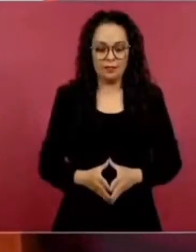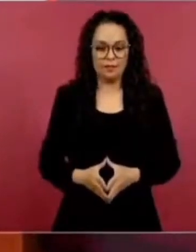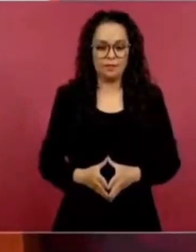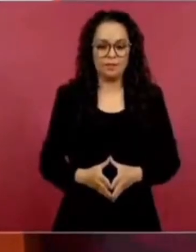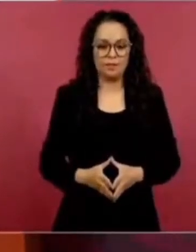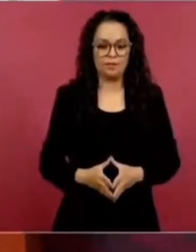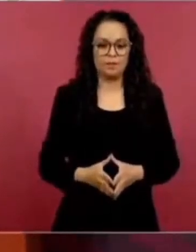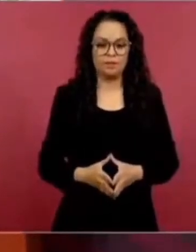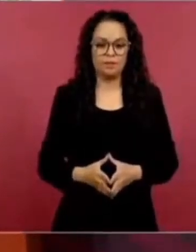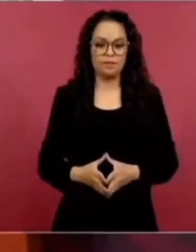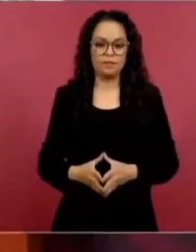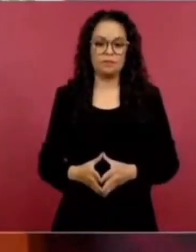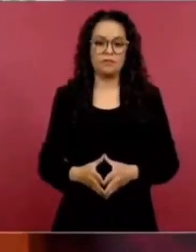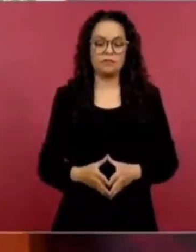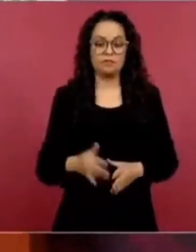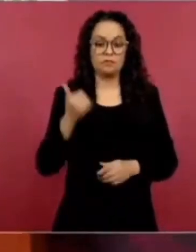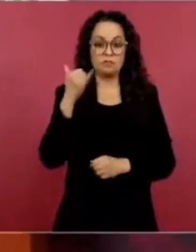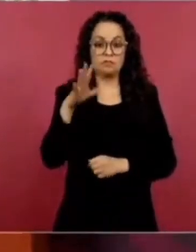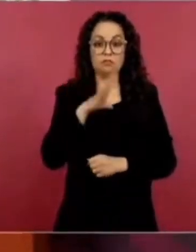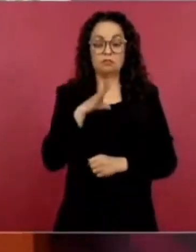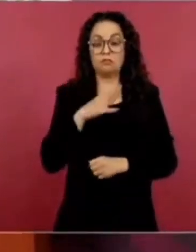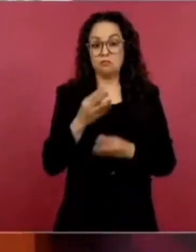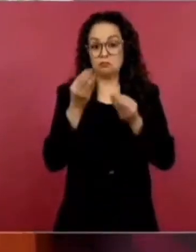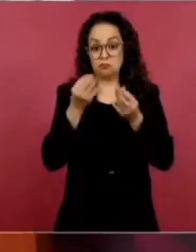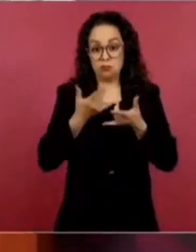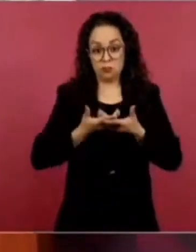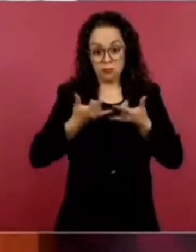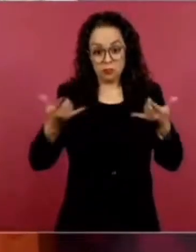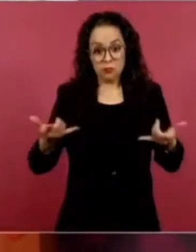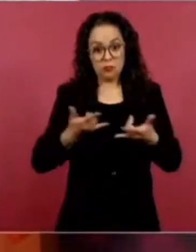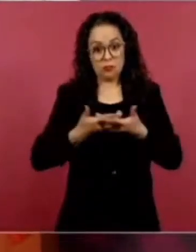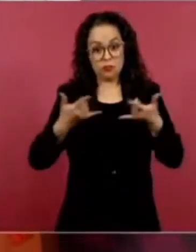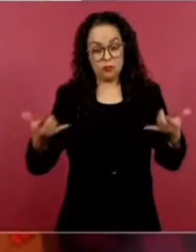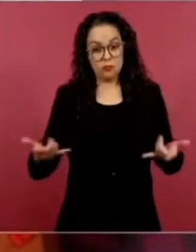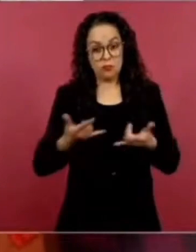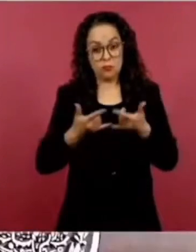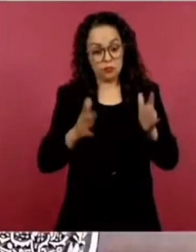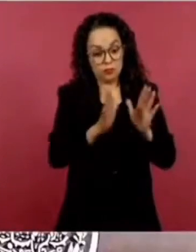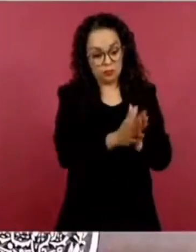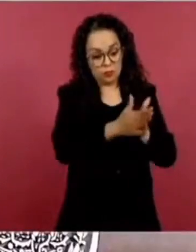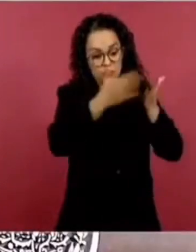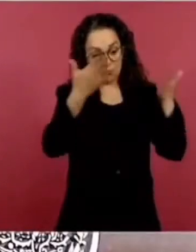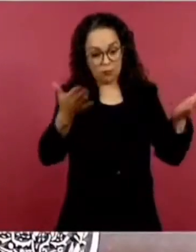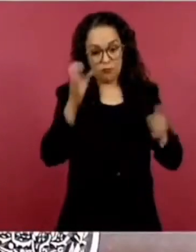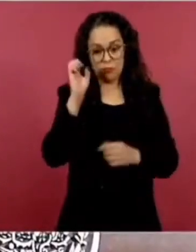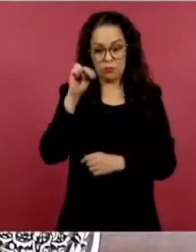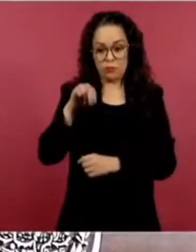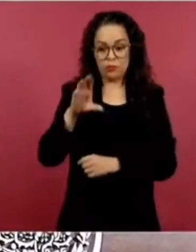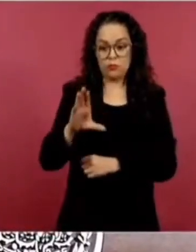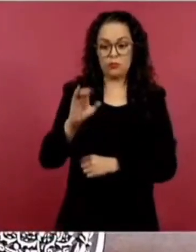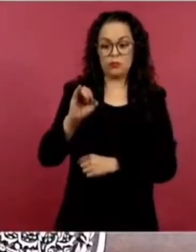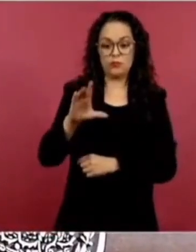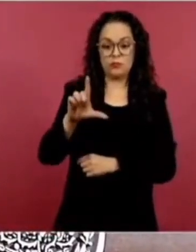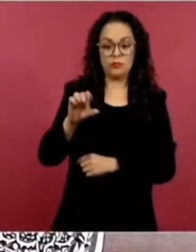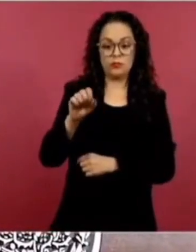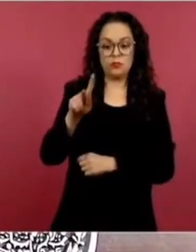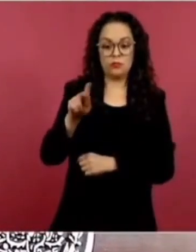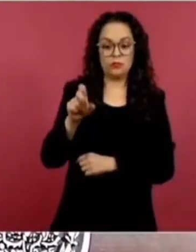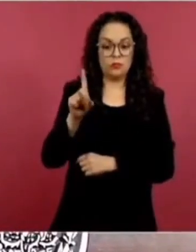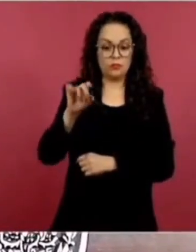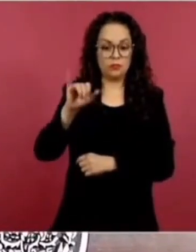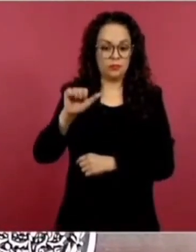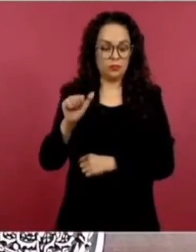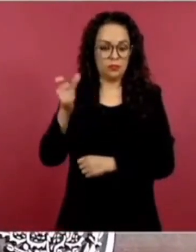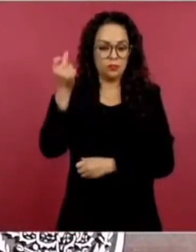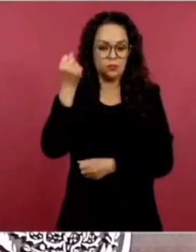lleno de anécdotas. Todavía lo conocí. Y inauguramos juntos algunos